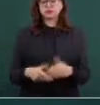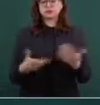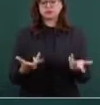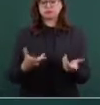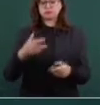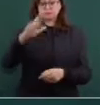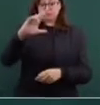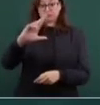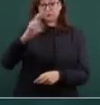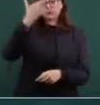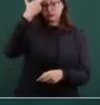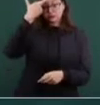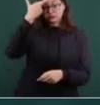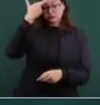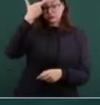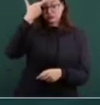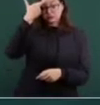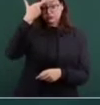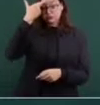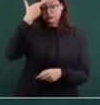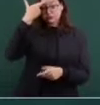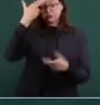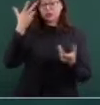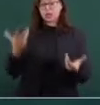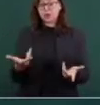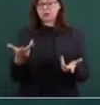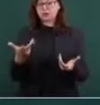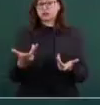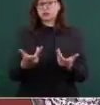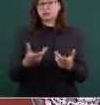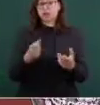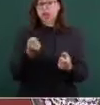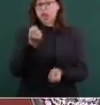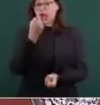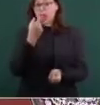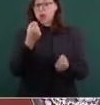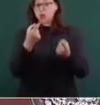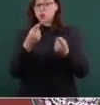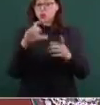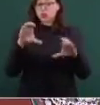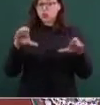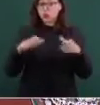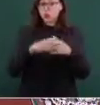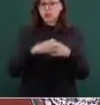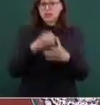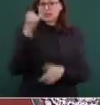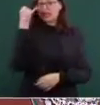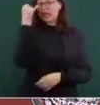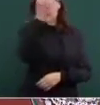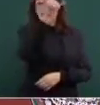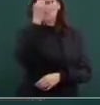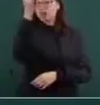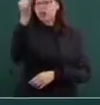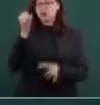en comunidades muy apartadas porque